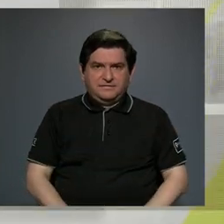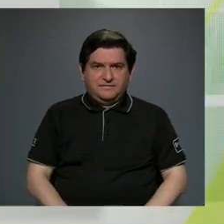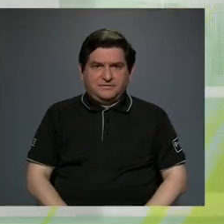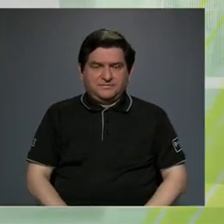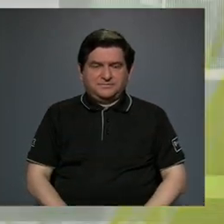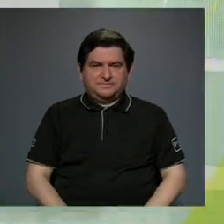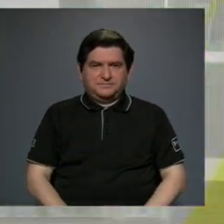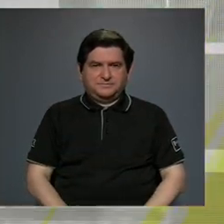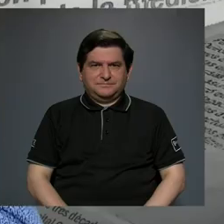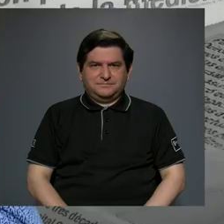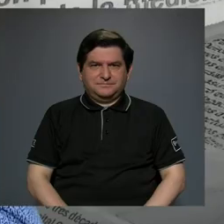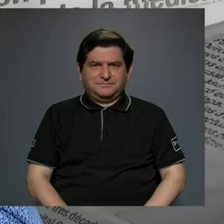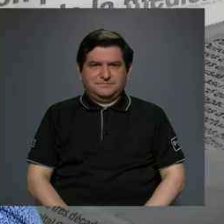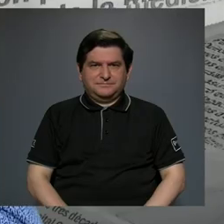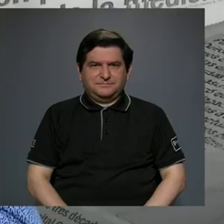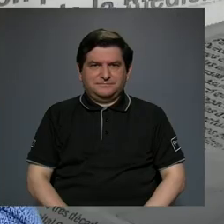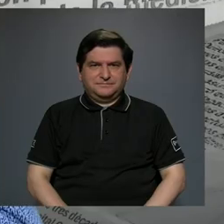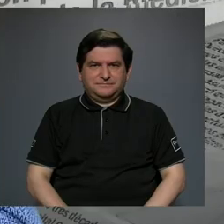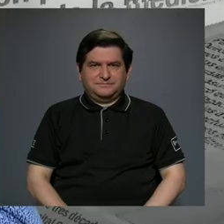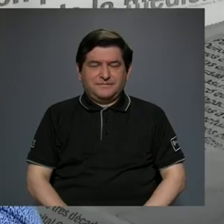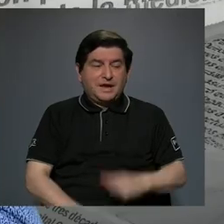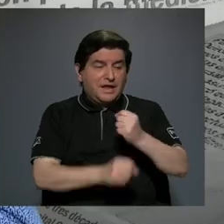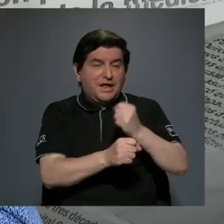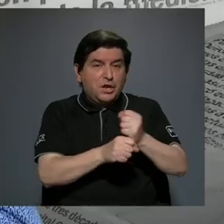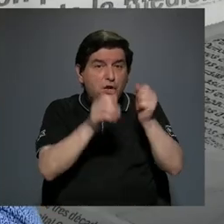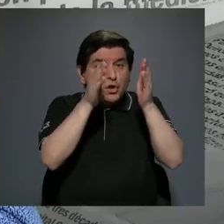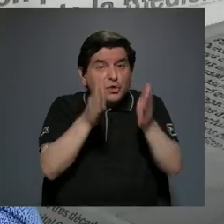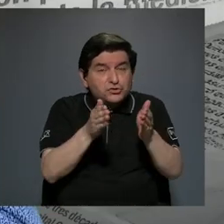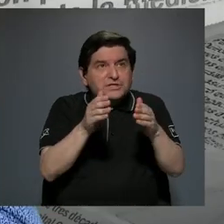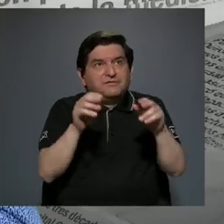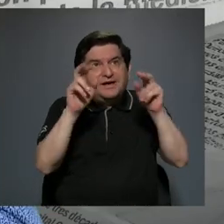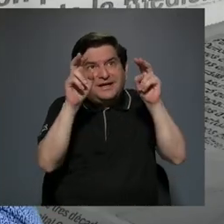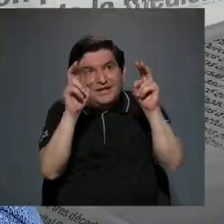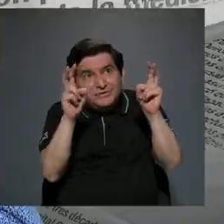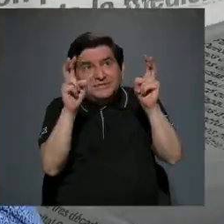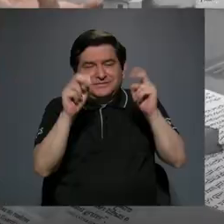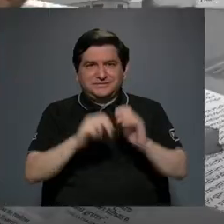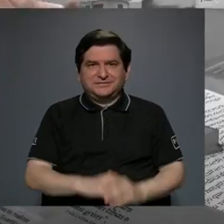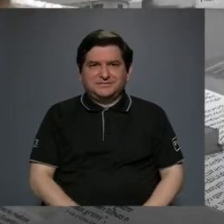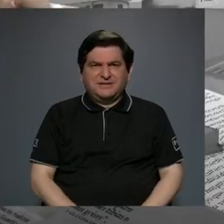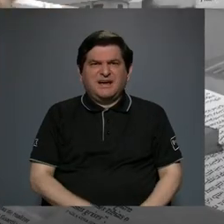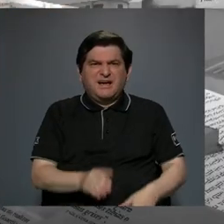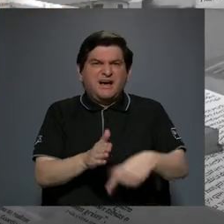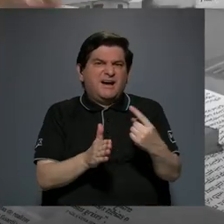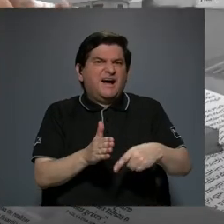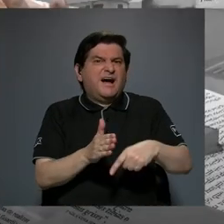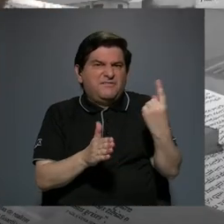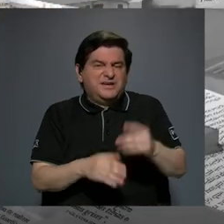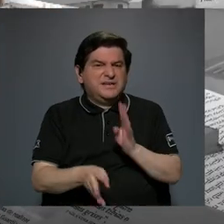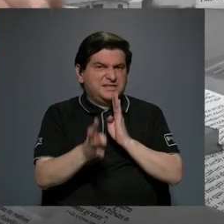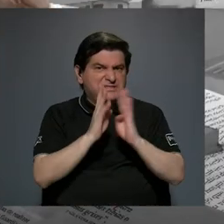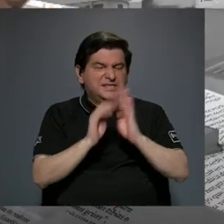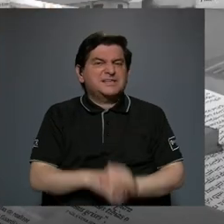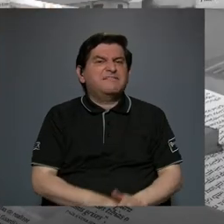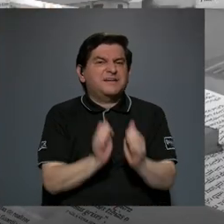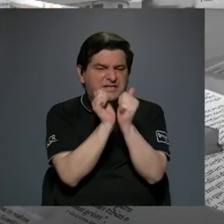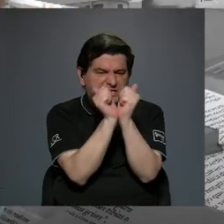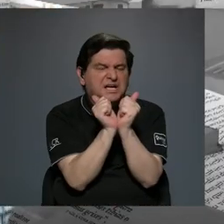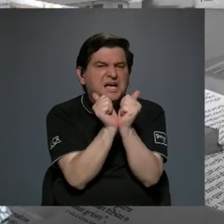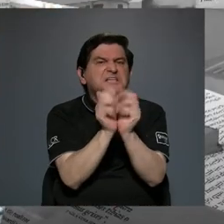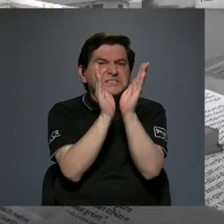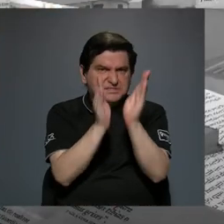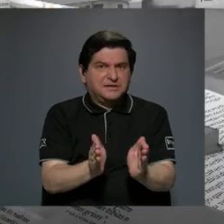empleados, si es que se podían decir empleados, porque muchas veces se hablaba de esclavitud,